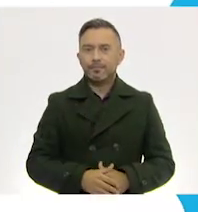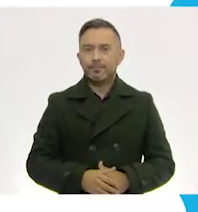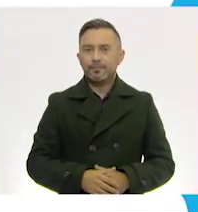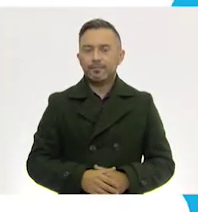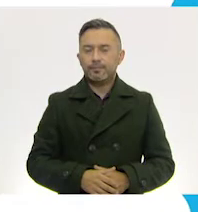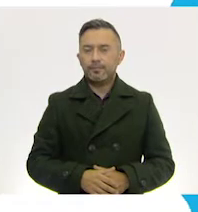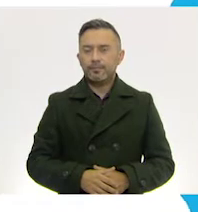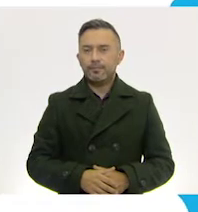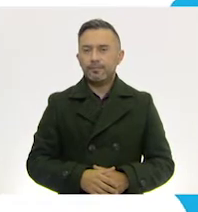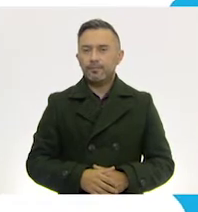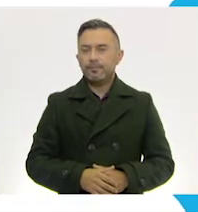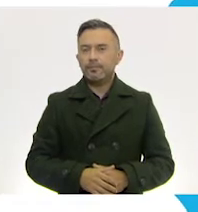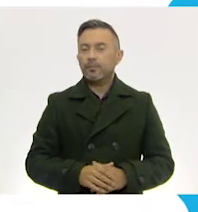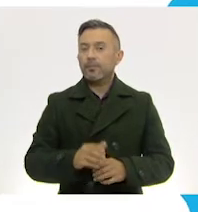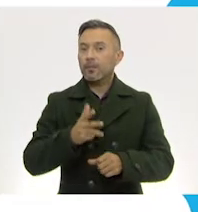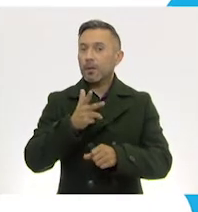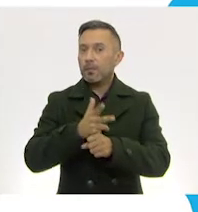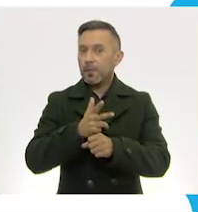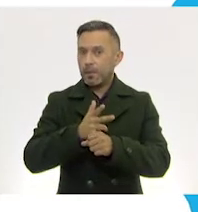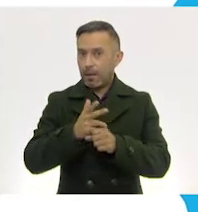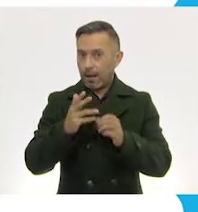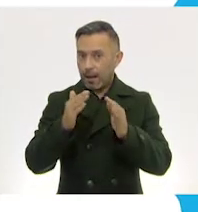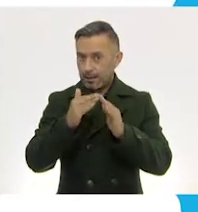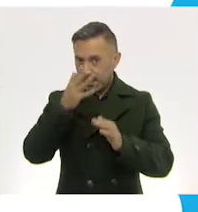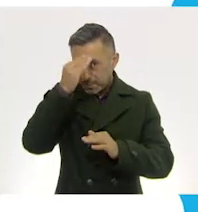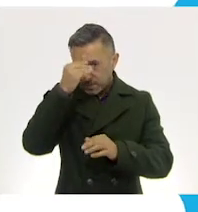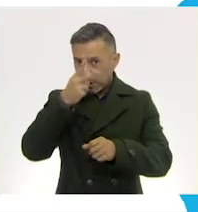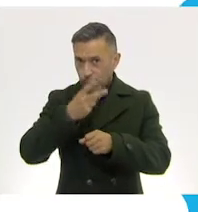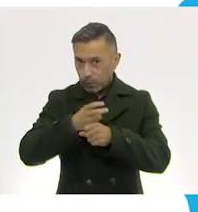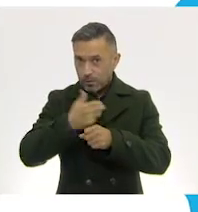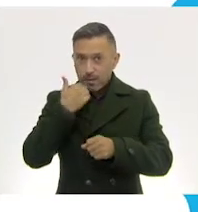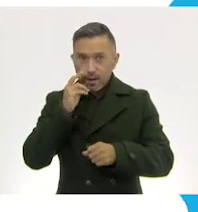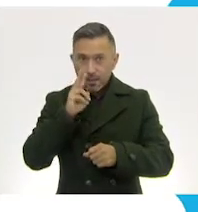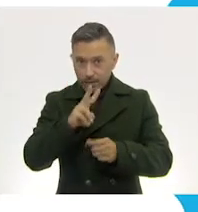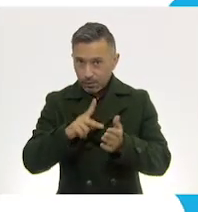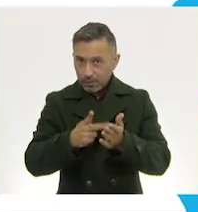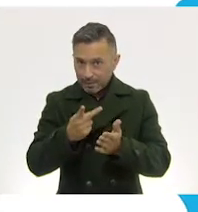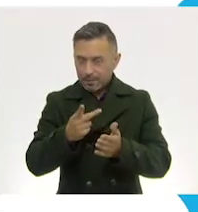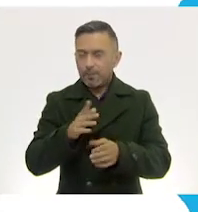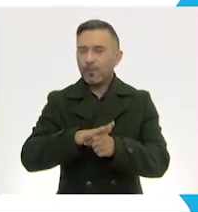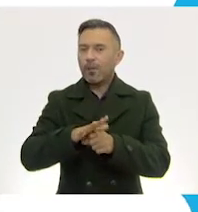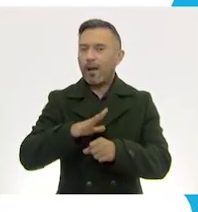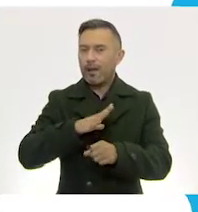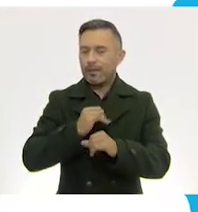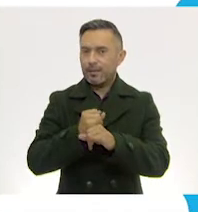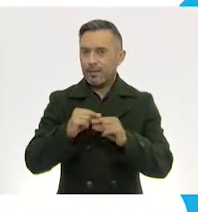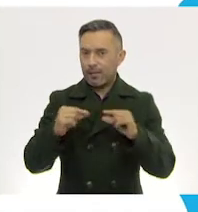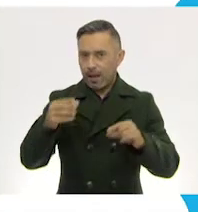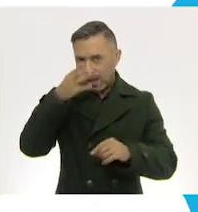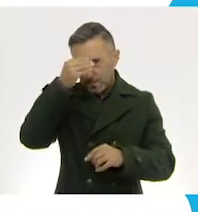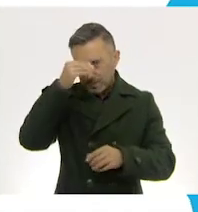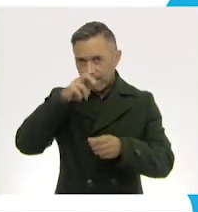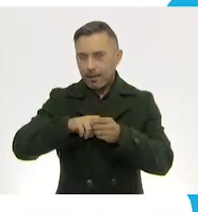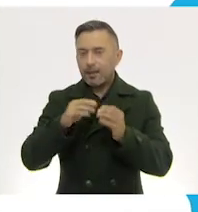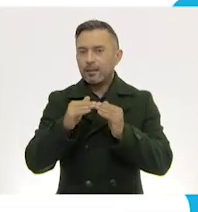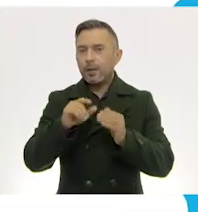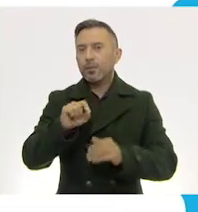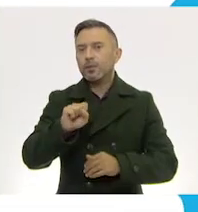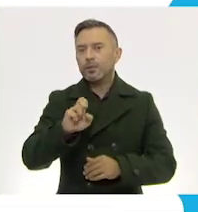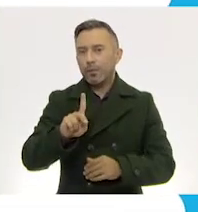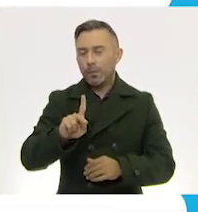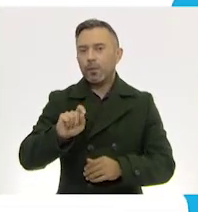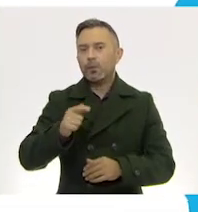Si quieres volver a ver los programas de Aprende en Casa 2, los puedes encontrar en la siguiente liga aprendeencasa.cep.gov